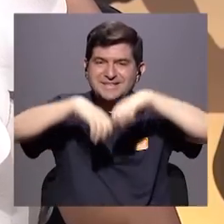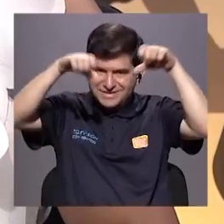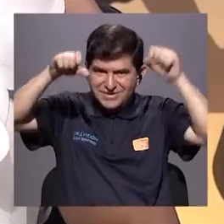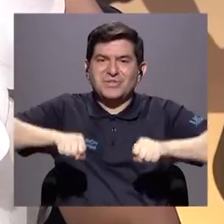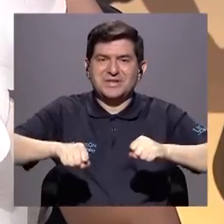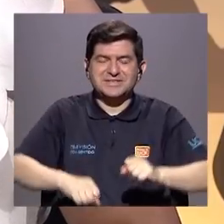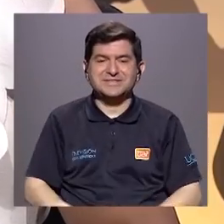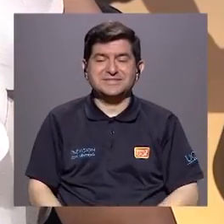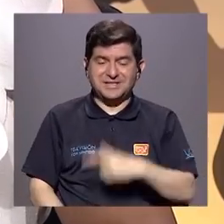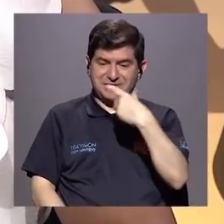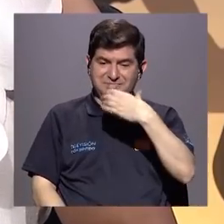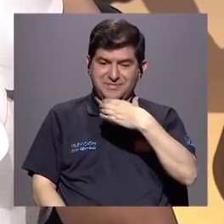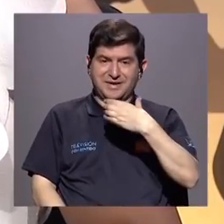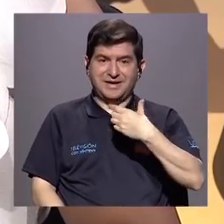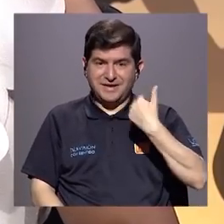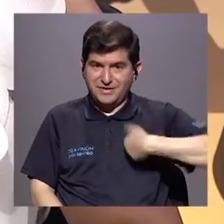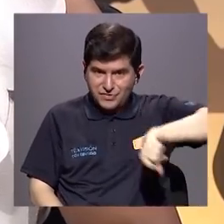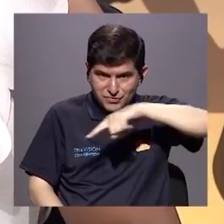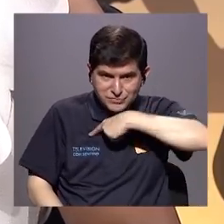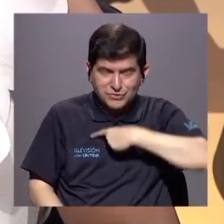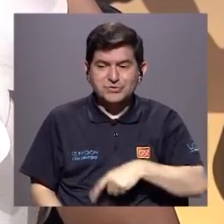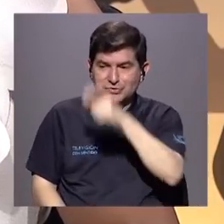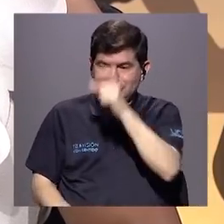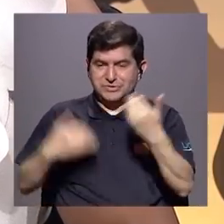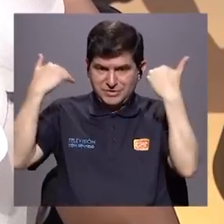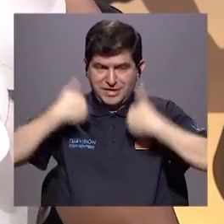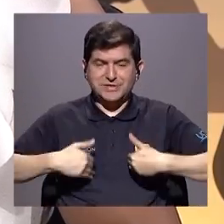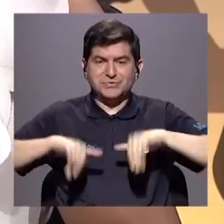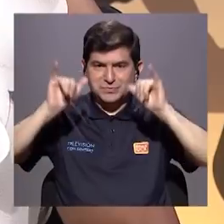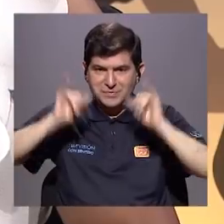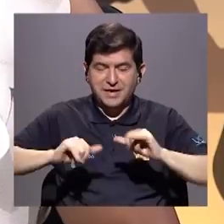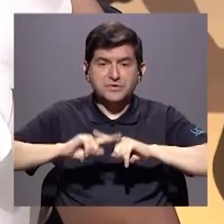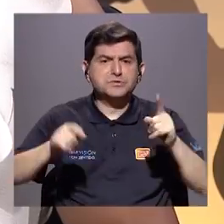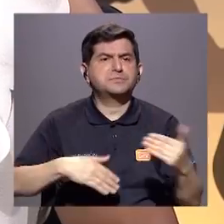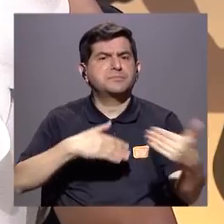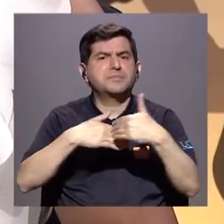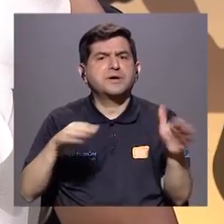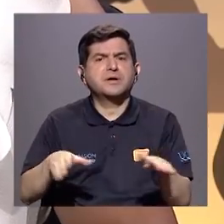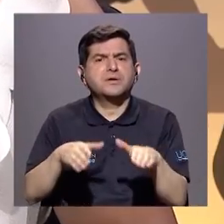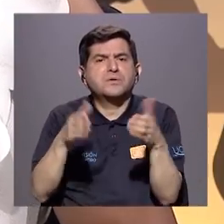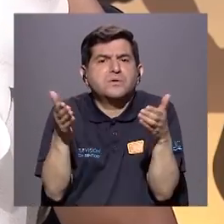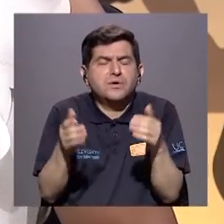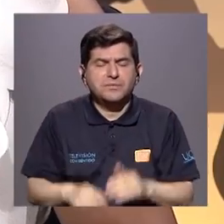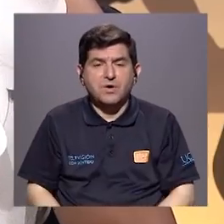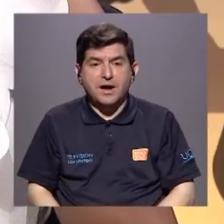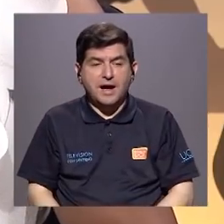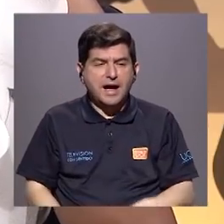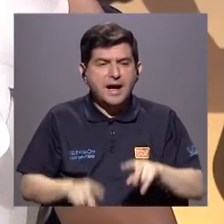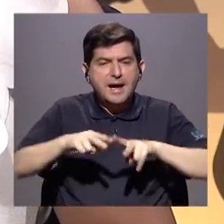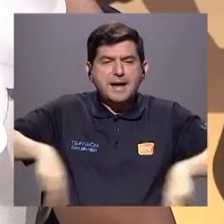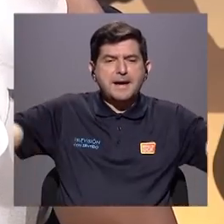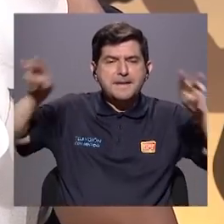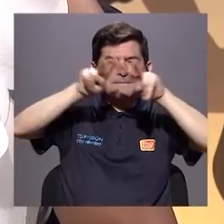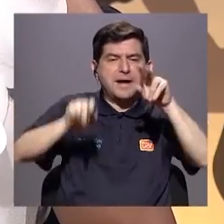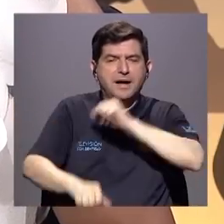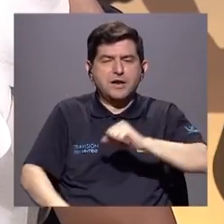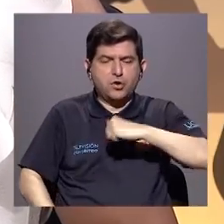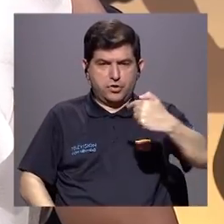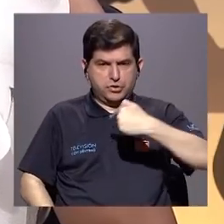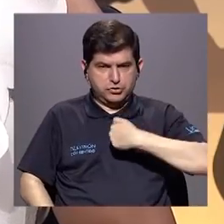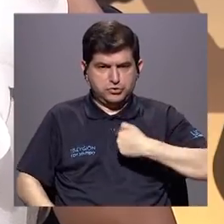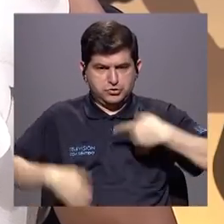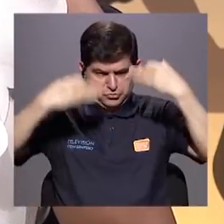en un sistema donde estamos los seres humanos, pero que para poderla atacar tenemos que decir cuáles cosas, valores y actitudes voy a tomar yo